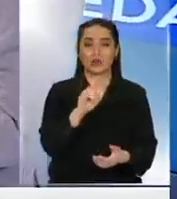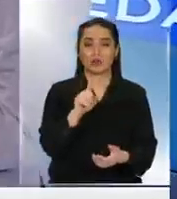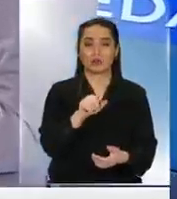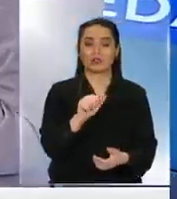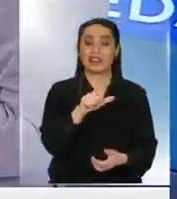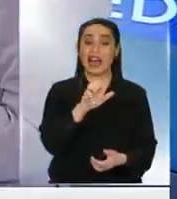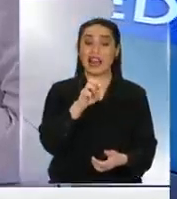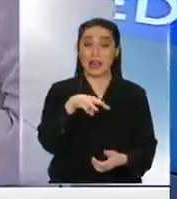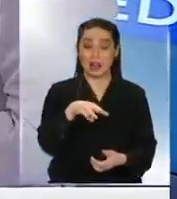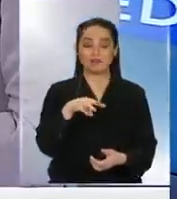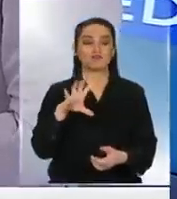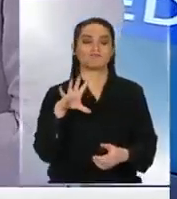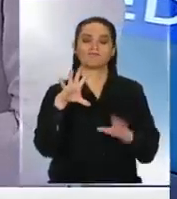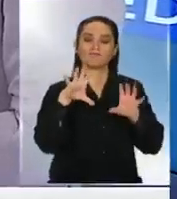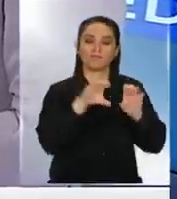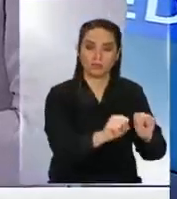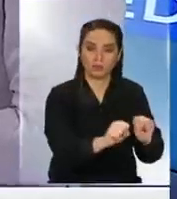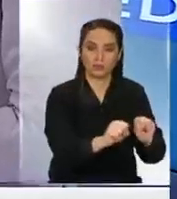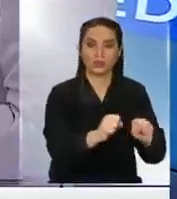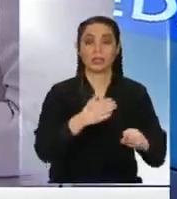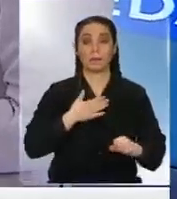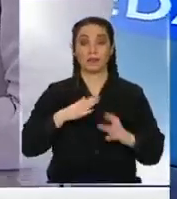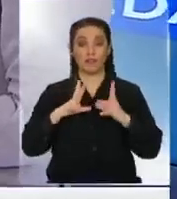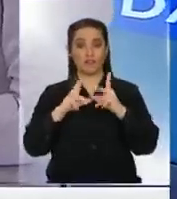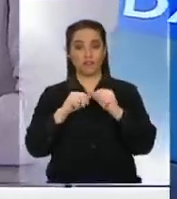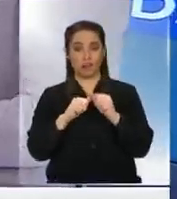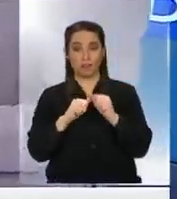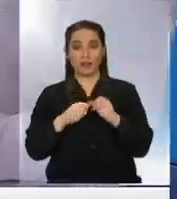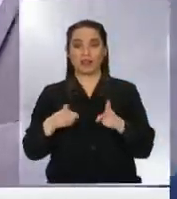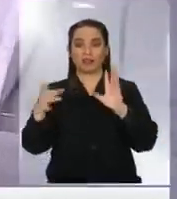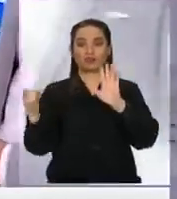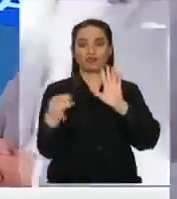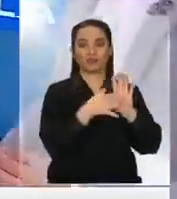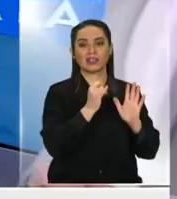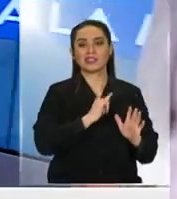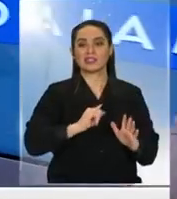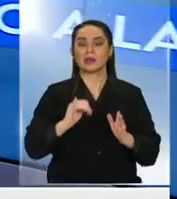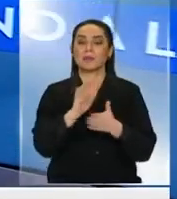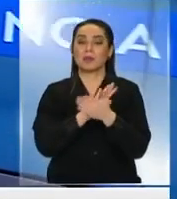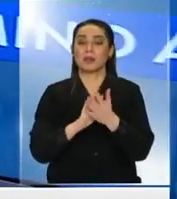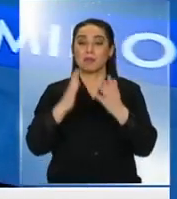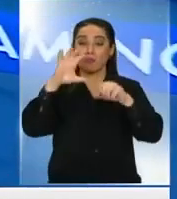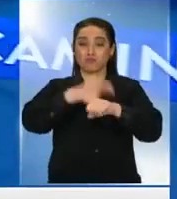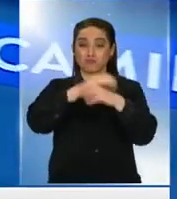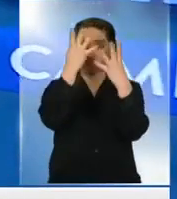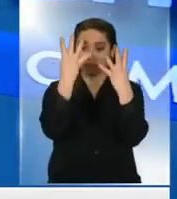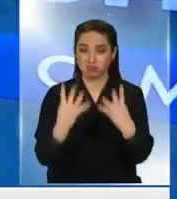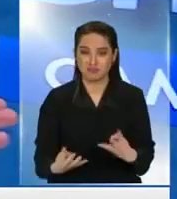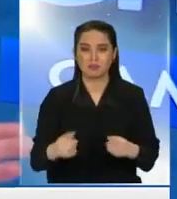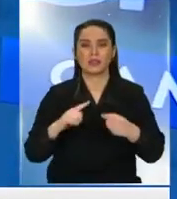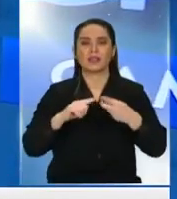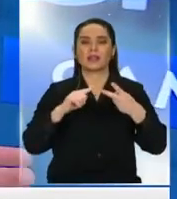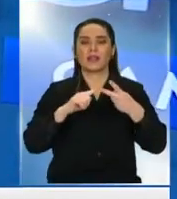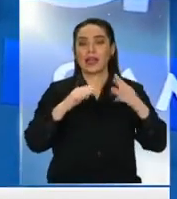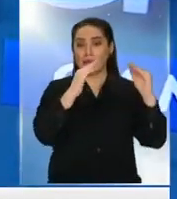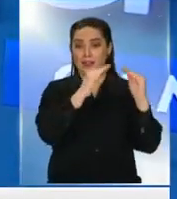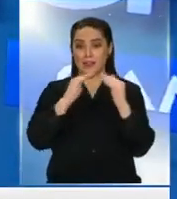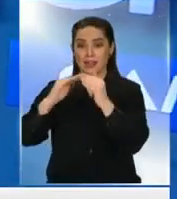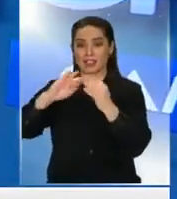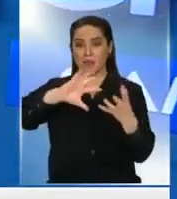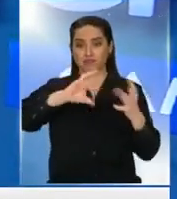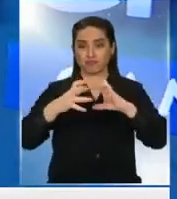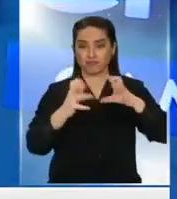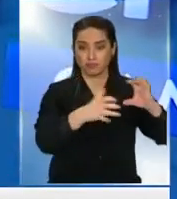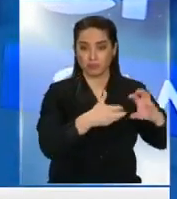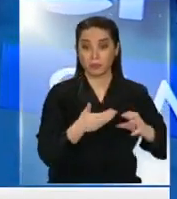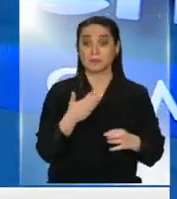familia siempre estuvo el tema de las violaciones a los derechos humanos, el encarcelamiento, la demolición de casas. Luego, cuando tenía seis años de algo alpestado